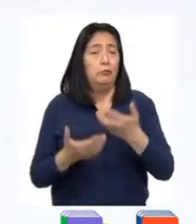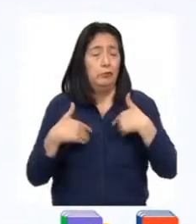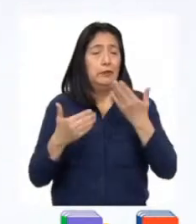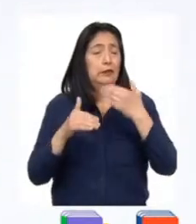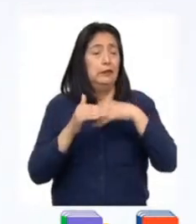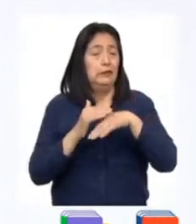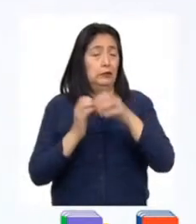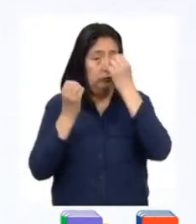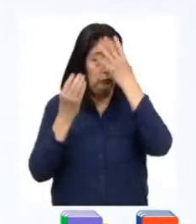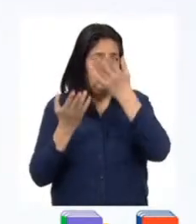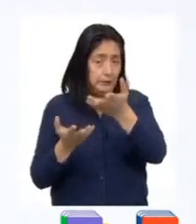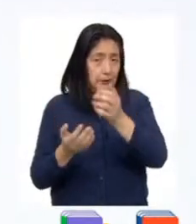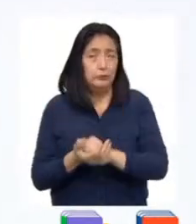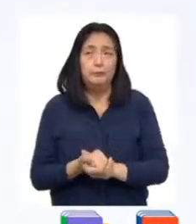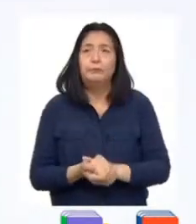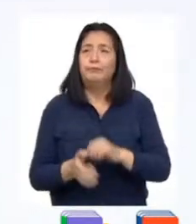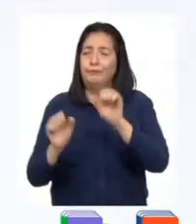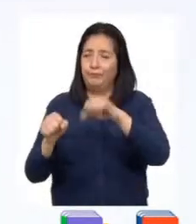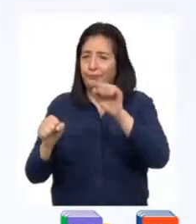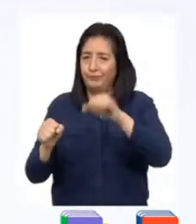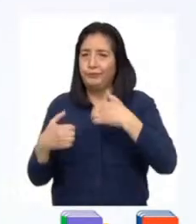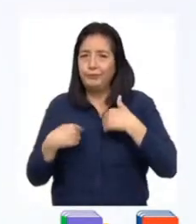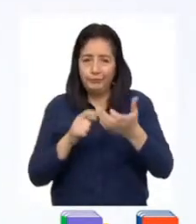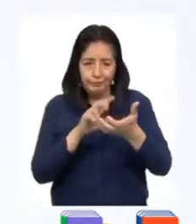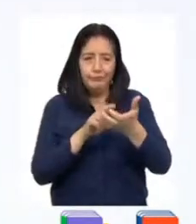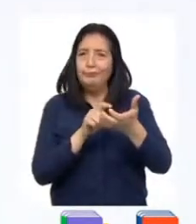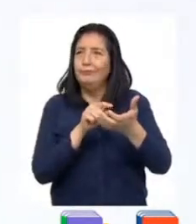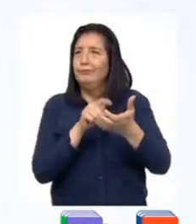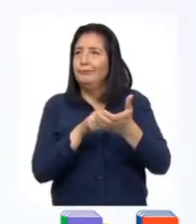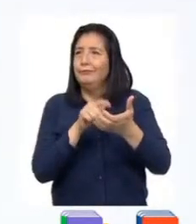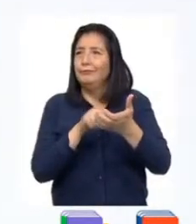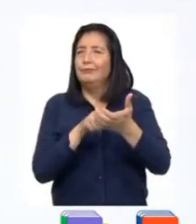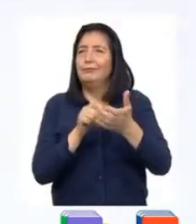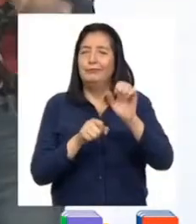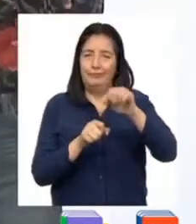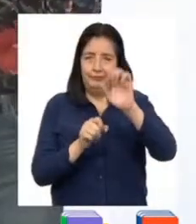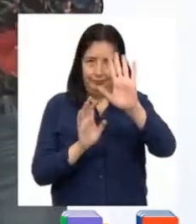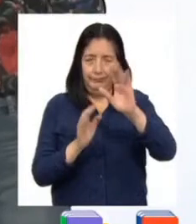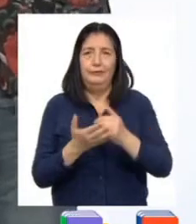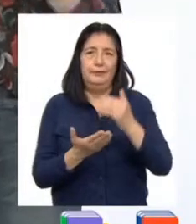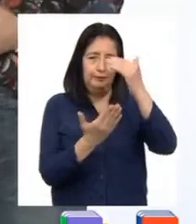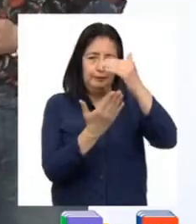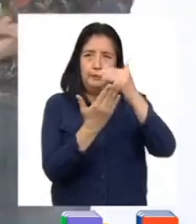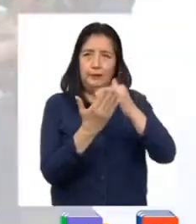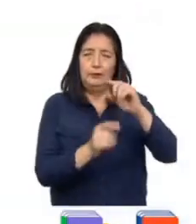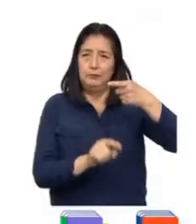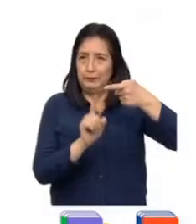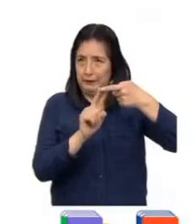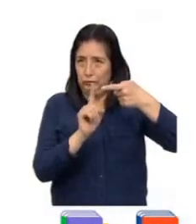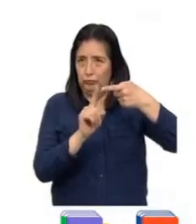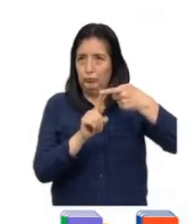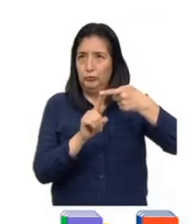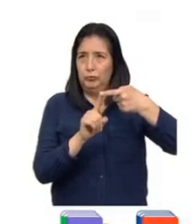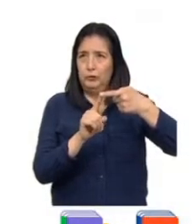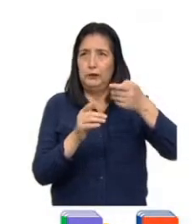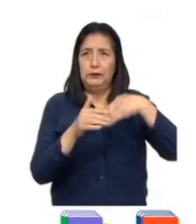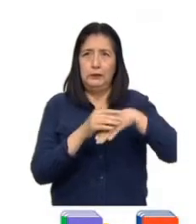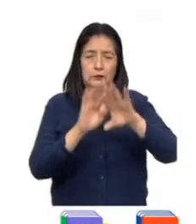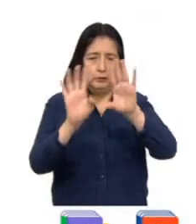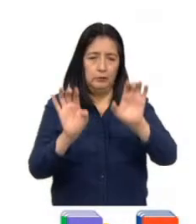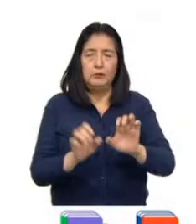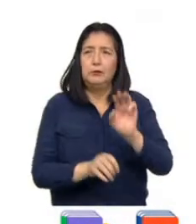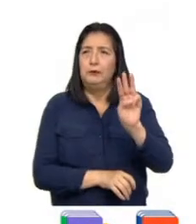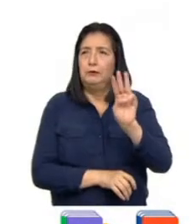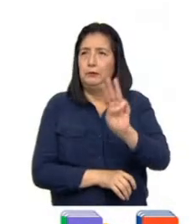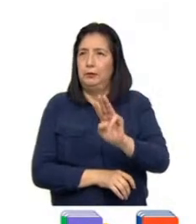su reporte? Ya estoy justo en eso. Franco debe seguir estos pasos. Punto número 1. Ingresa a www